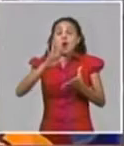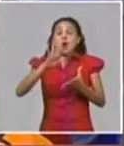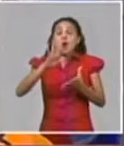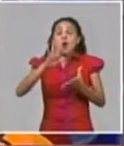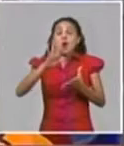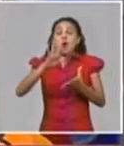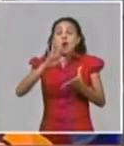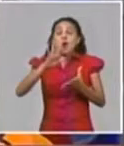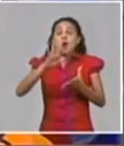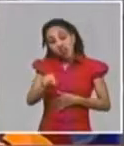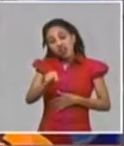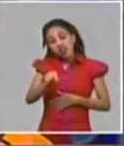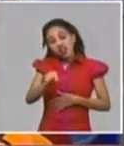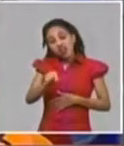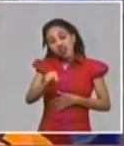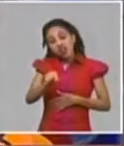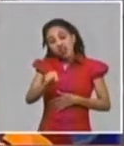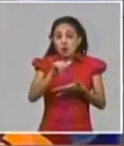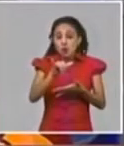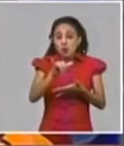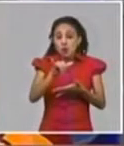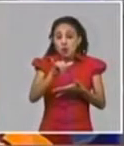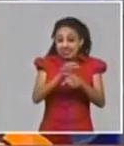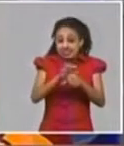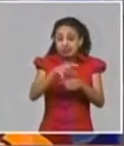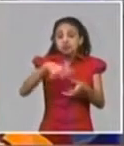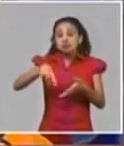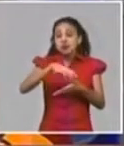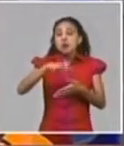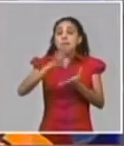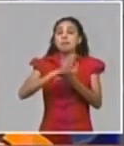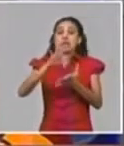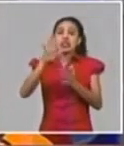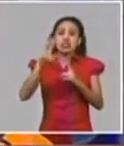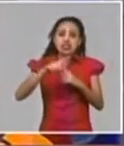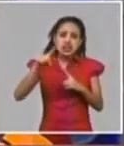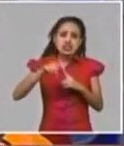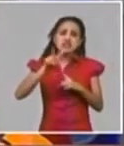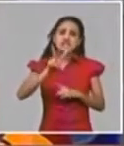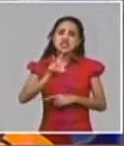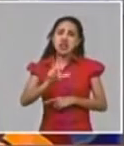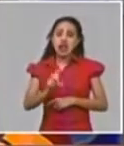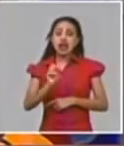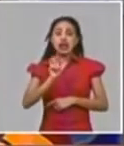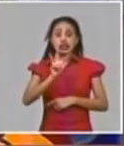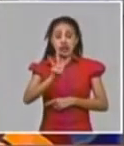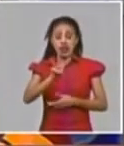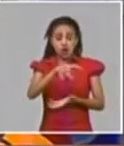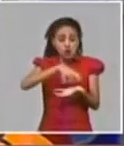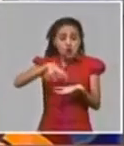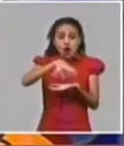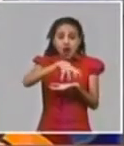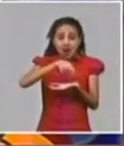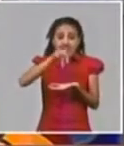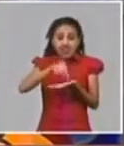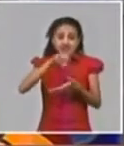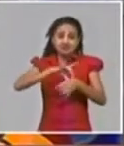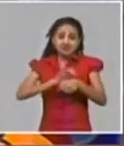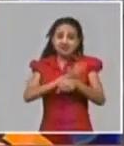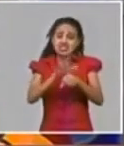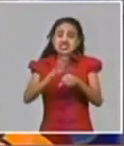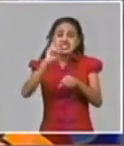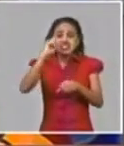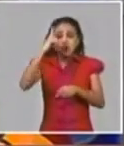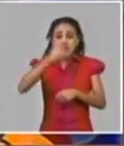evento abierto Matanza le queda un evento abierto Villa Clara tiene 3 eventos de transmisión local abierto Ciudad Águila tiene